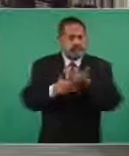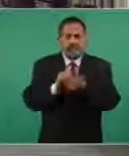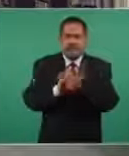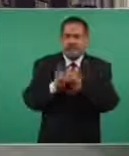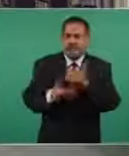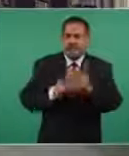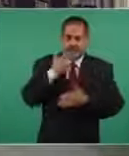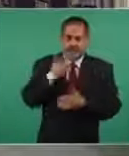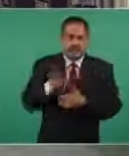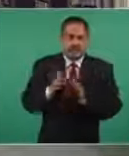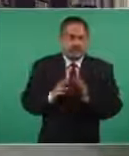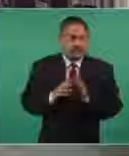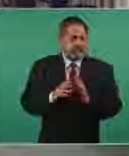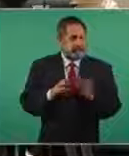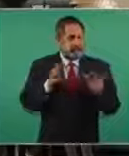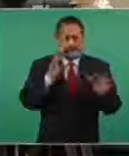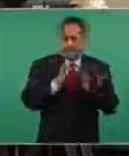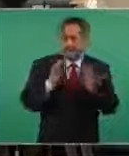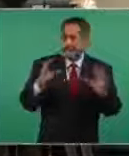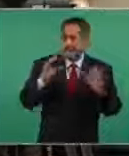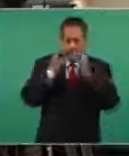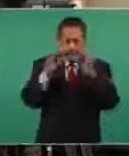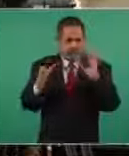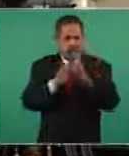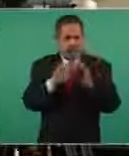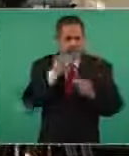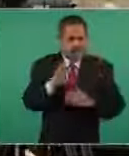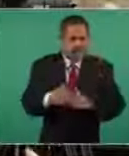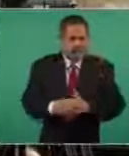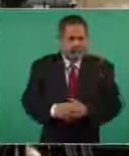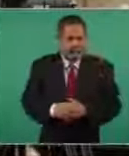cierren los círculos que quedan abiertos en ese sentido.